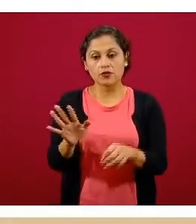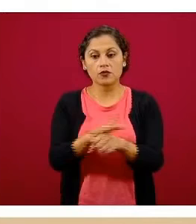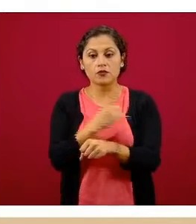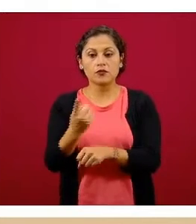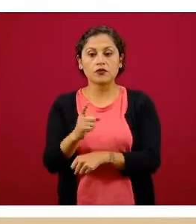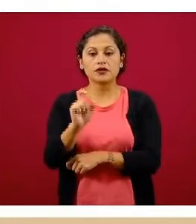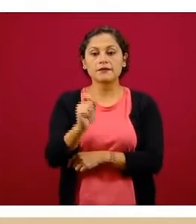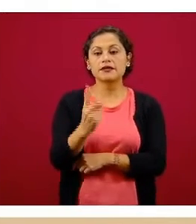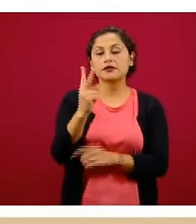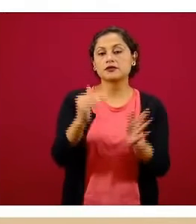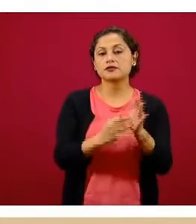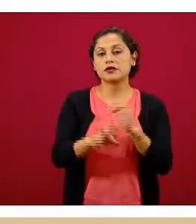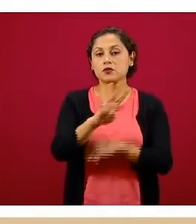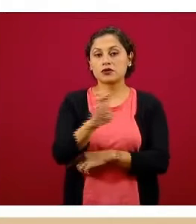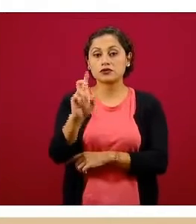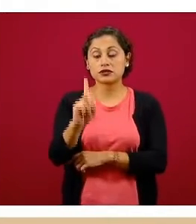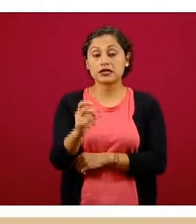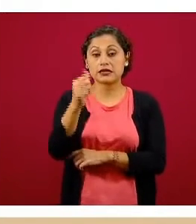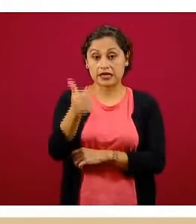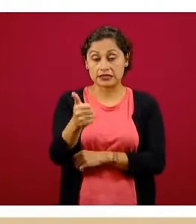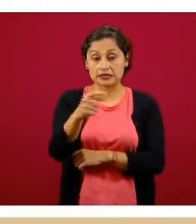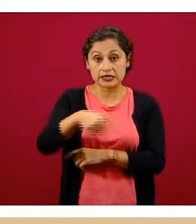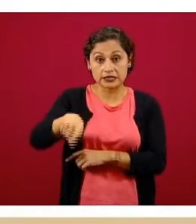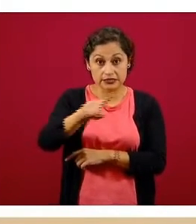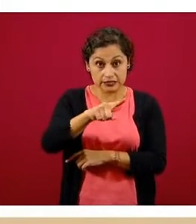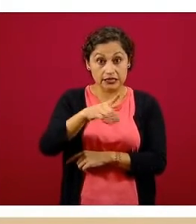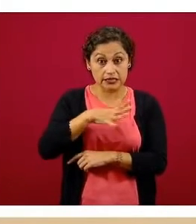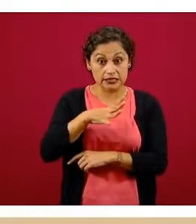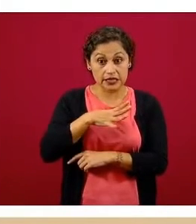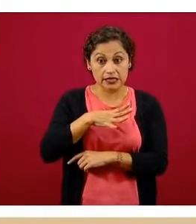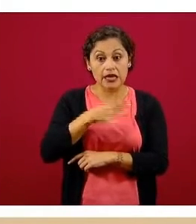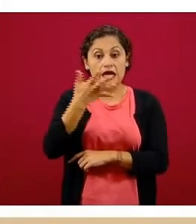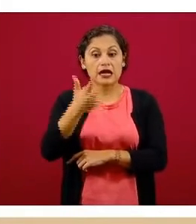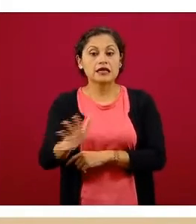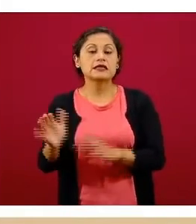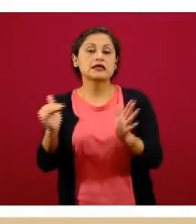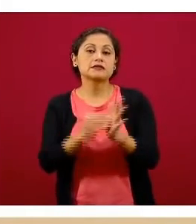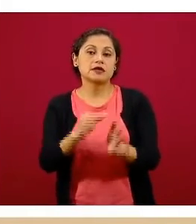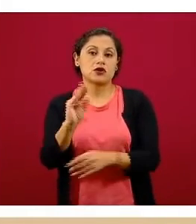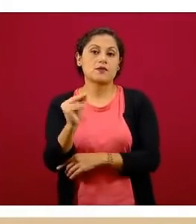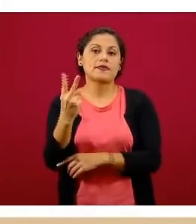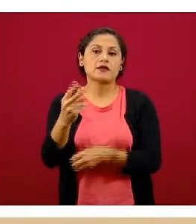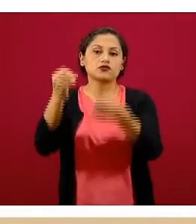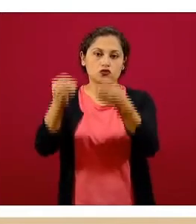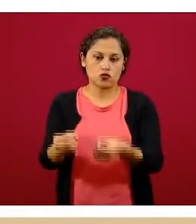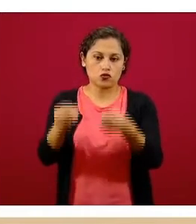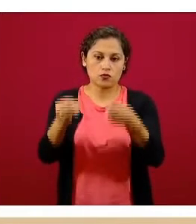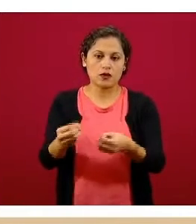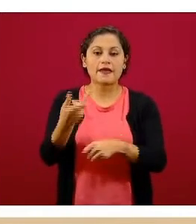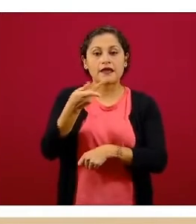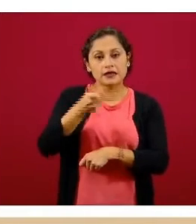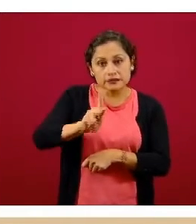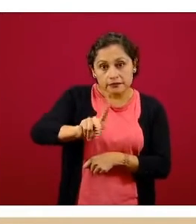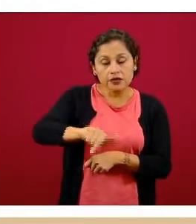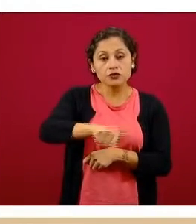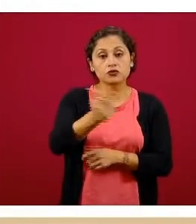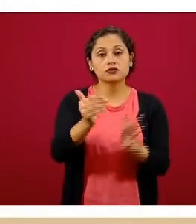.436 camas de este tipo, 10.092 están ocupadas, pero todavía hay 12